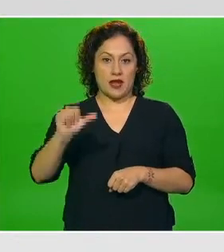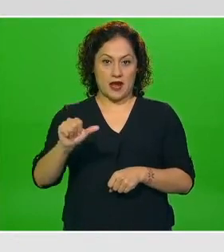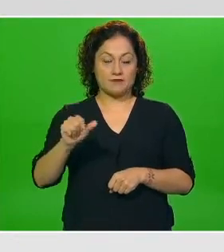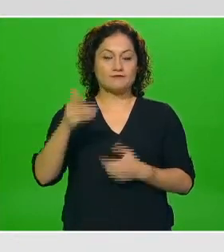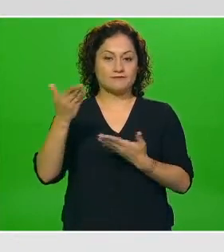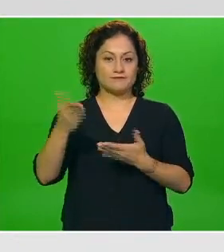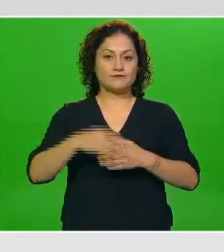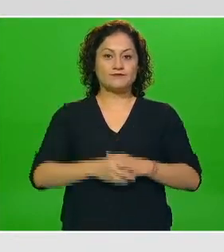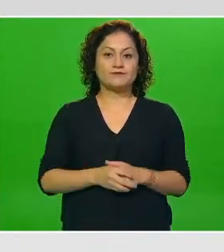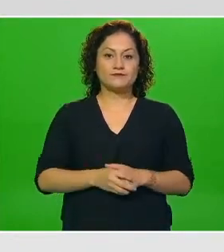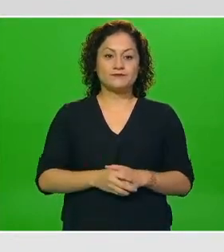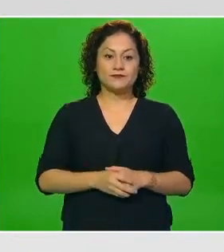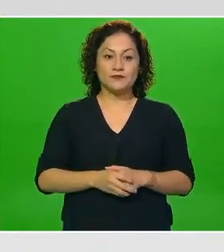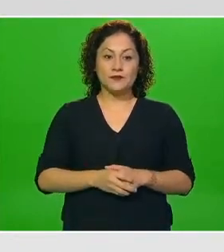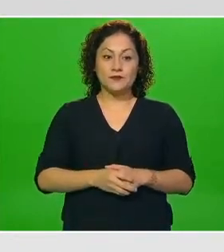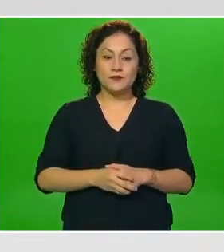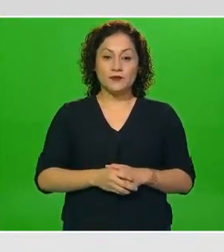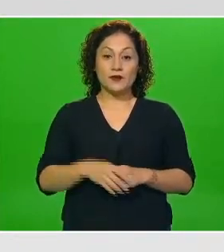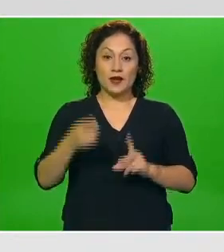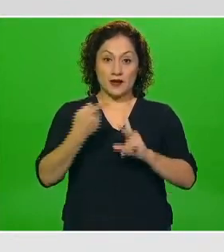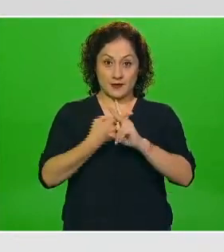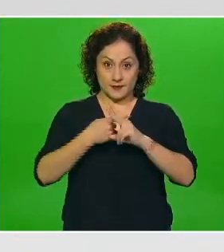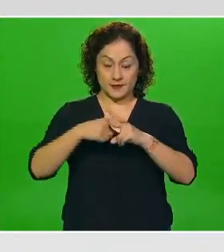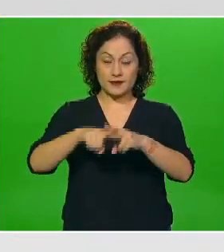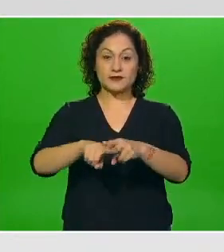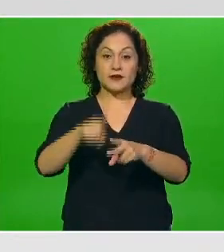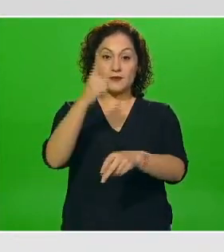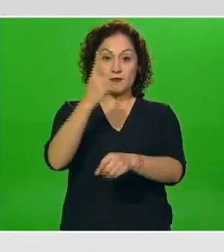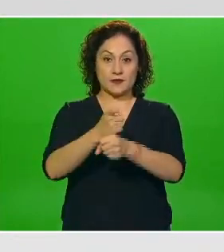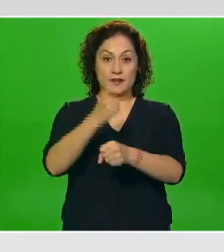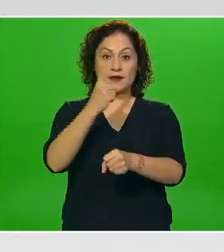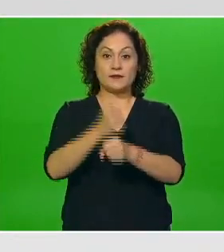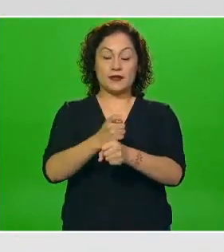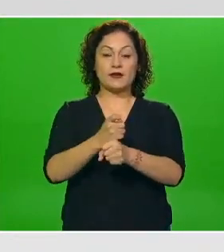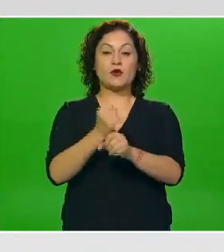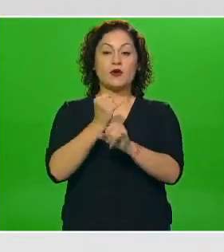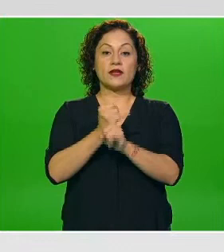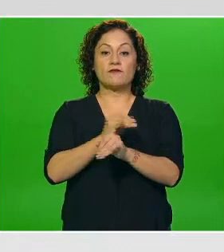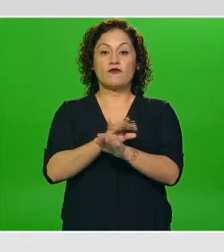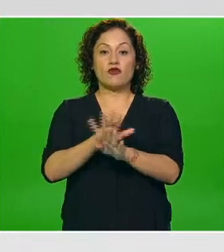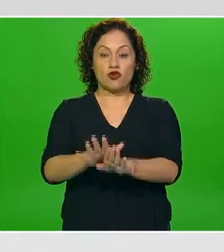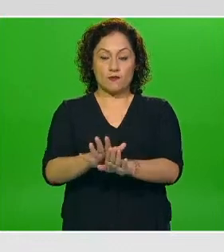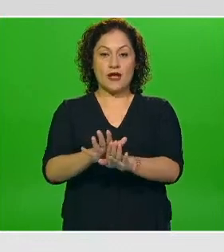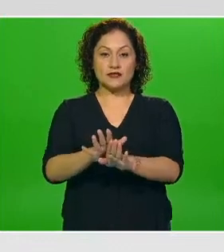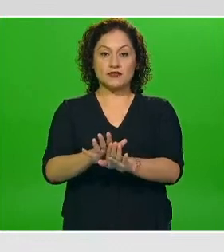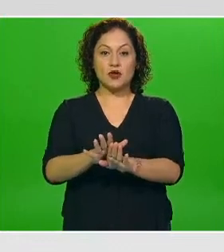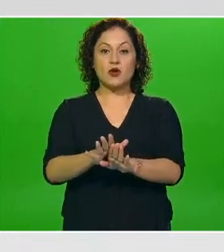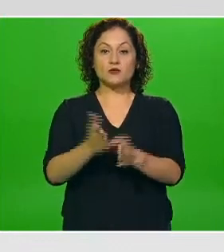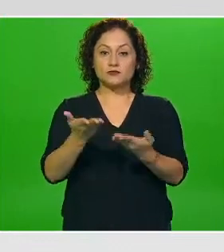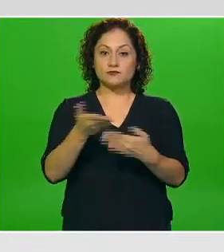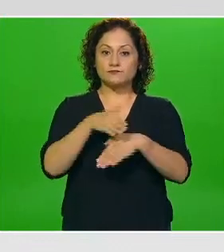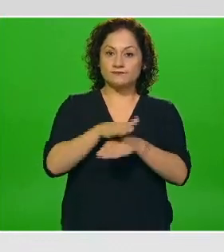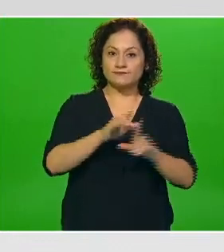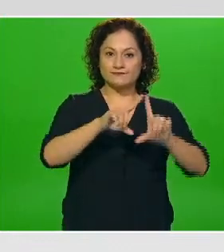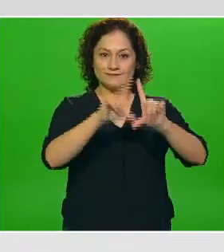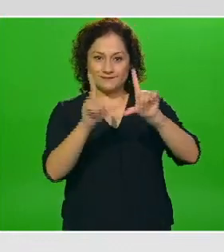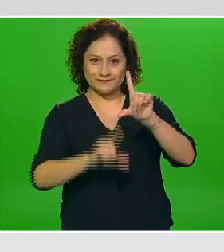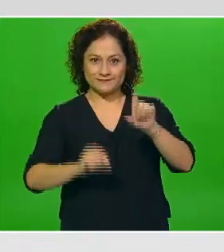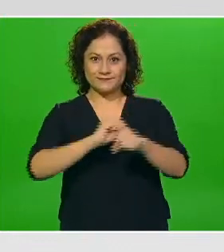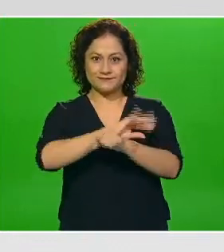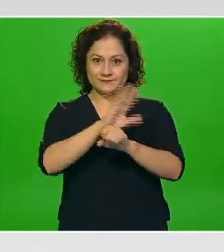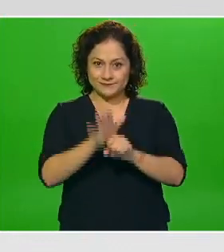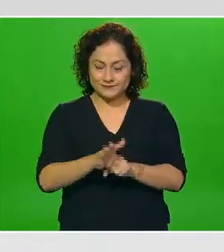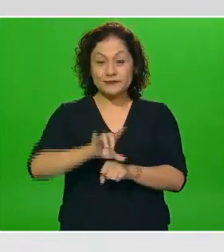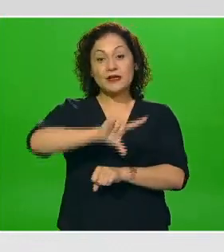estaremos originalmente daremos primero la parte del componente técnico, posteriormente del componente